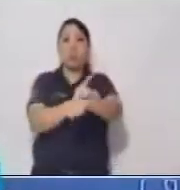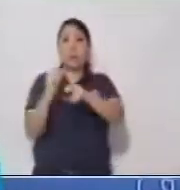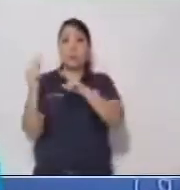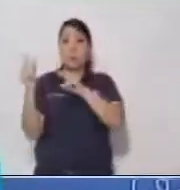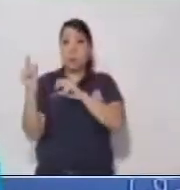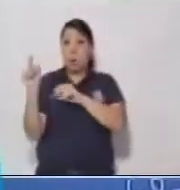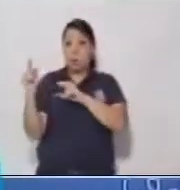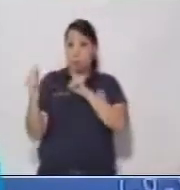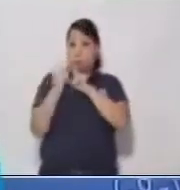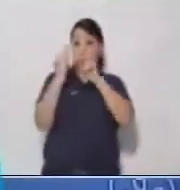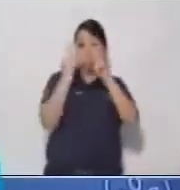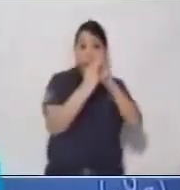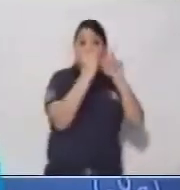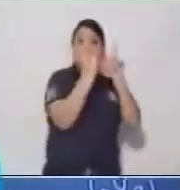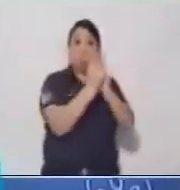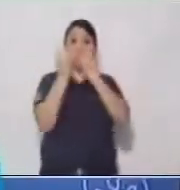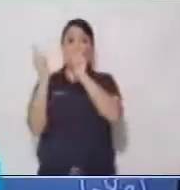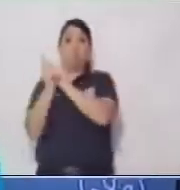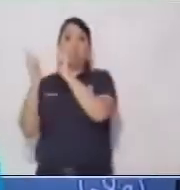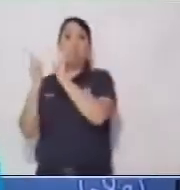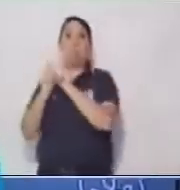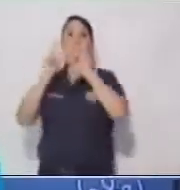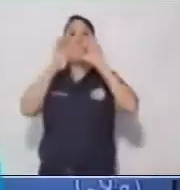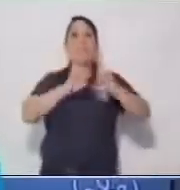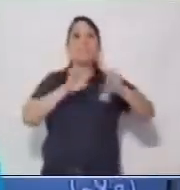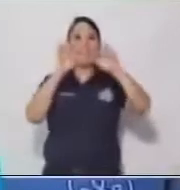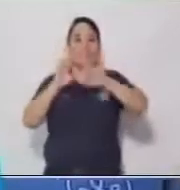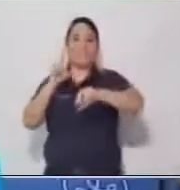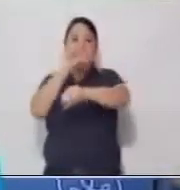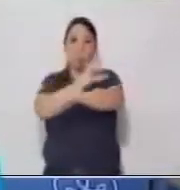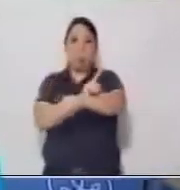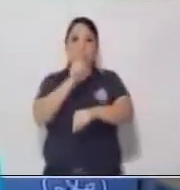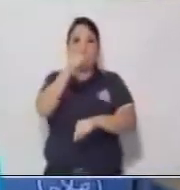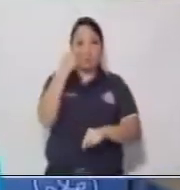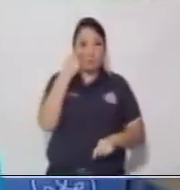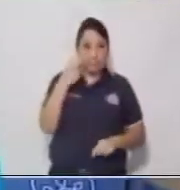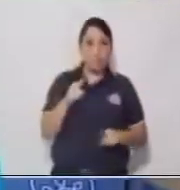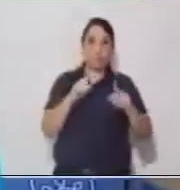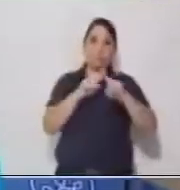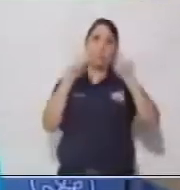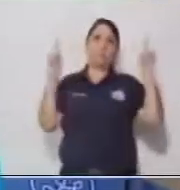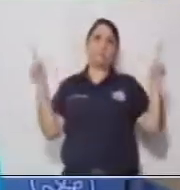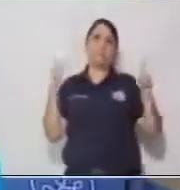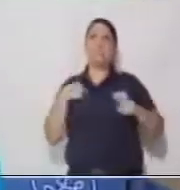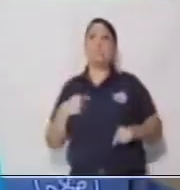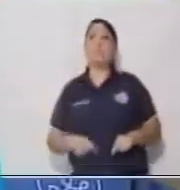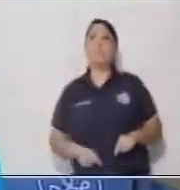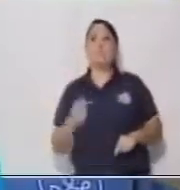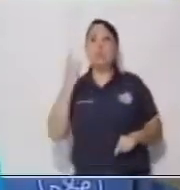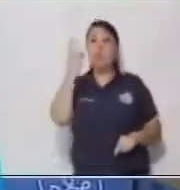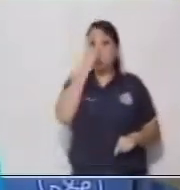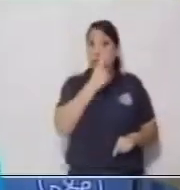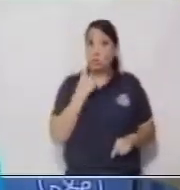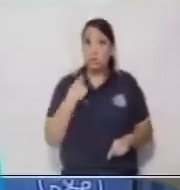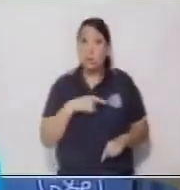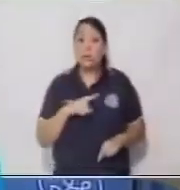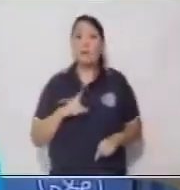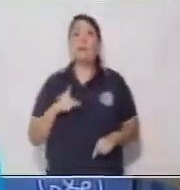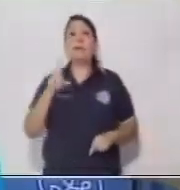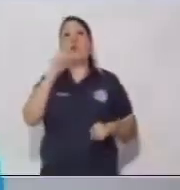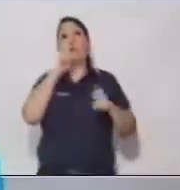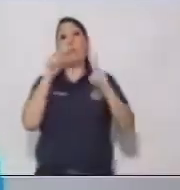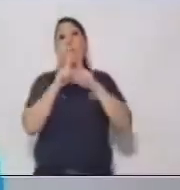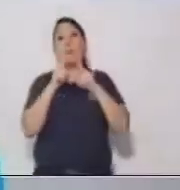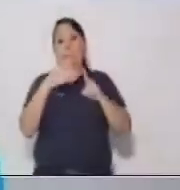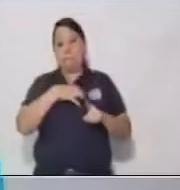acá los vamos a ver. Ustedes me van a decir si notan la diferencia donde está el sustantivo propio de los comunes.